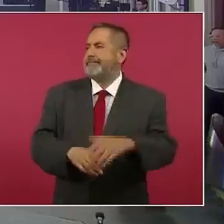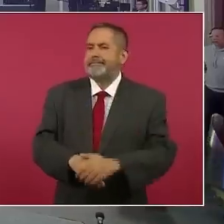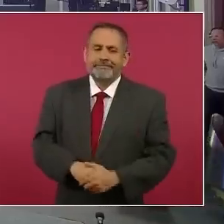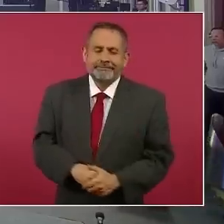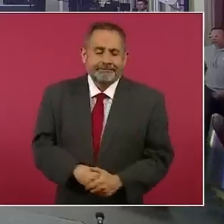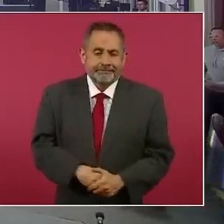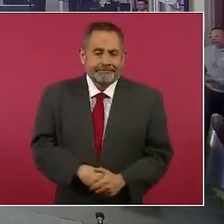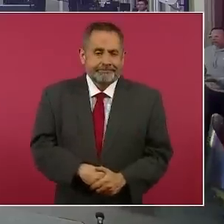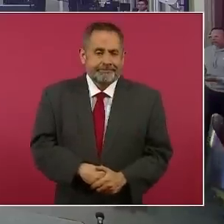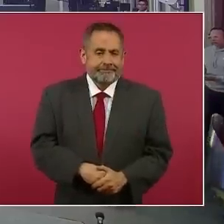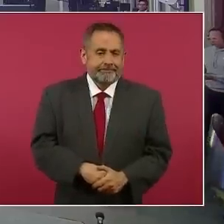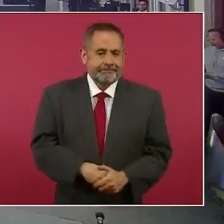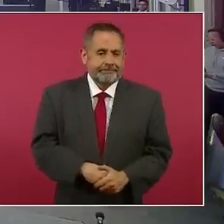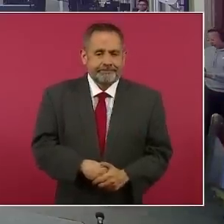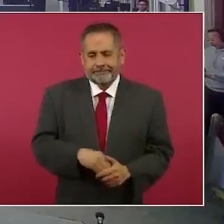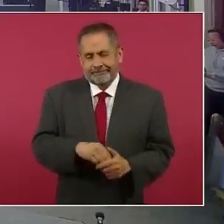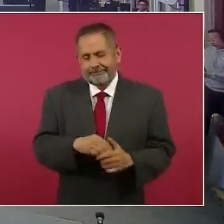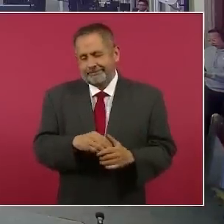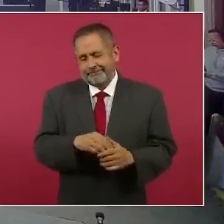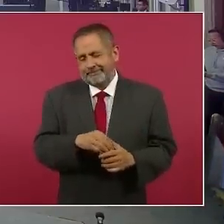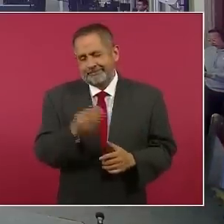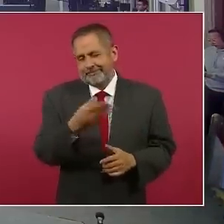Pero eso es otro asunto.